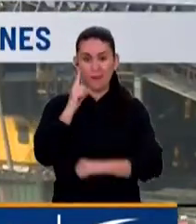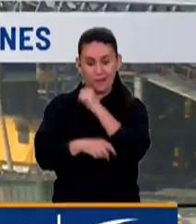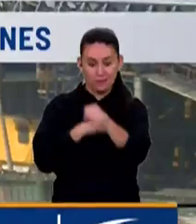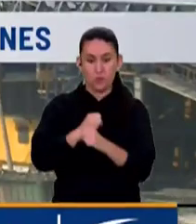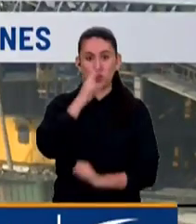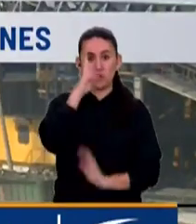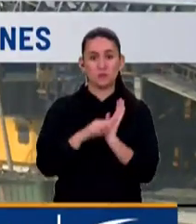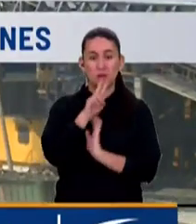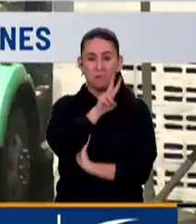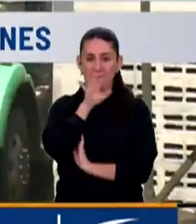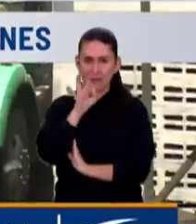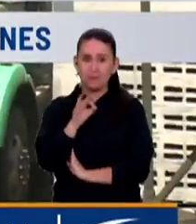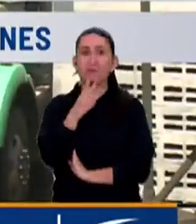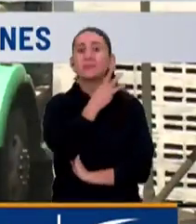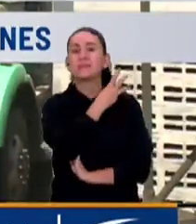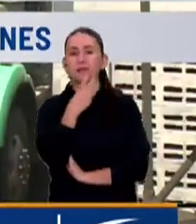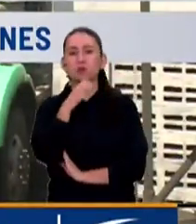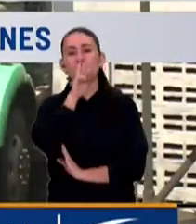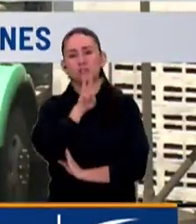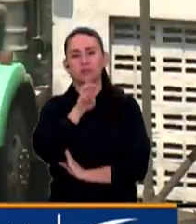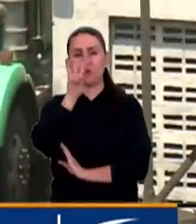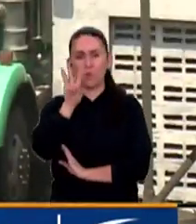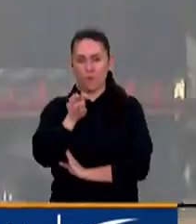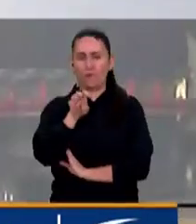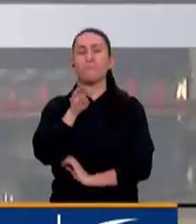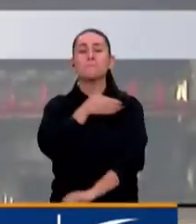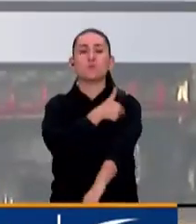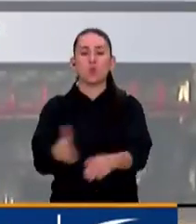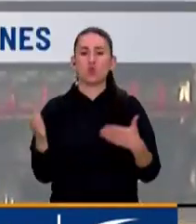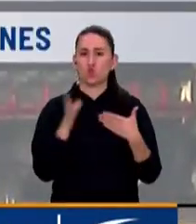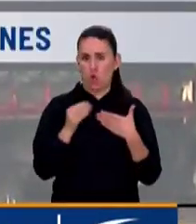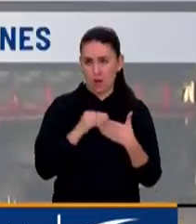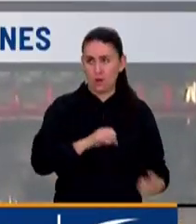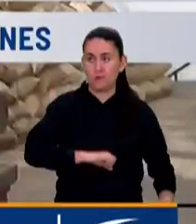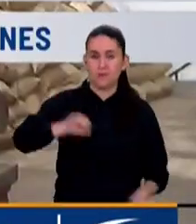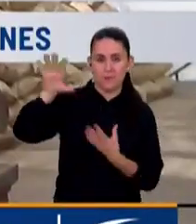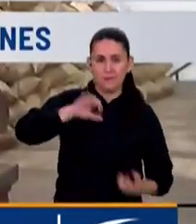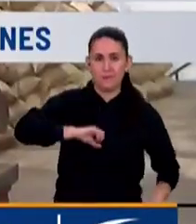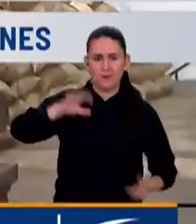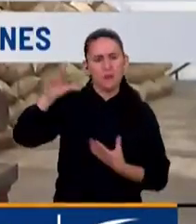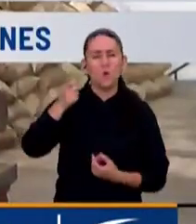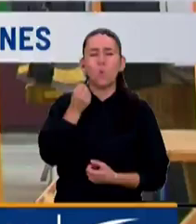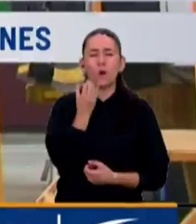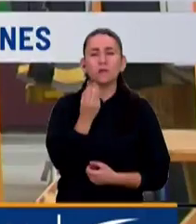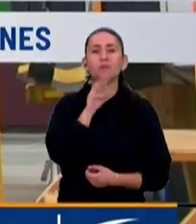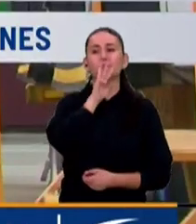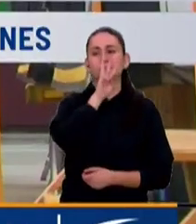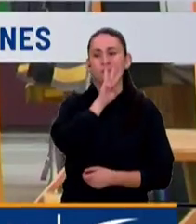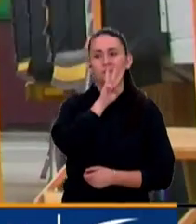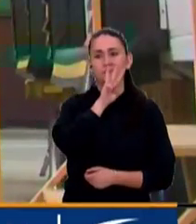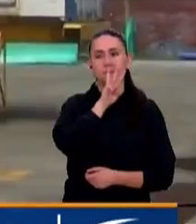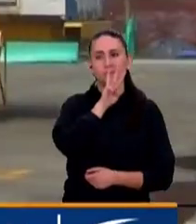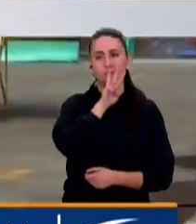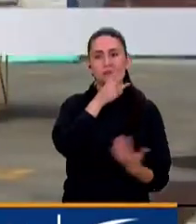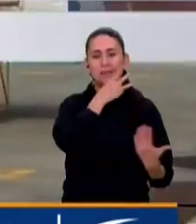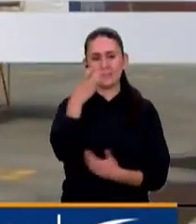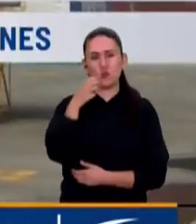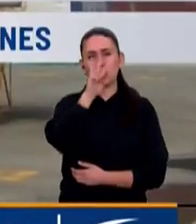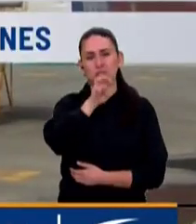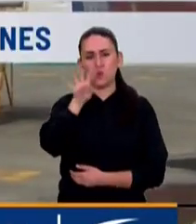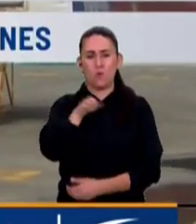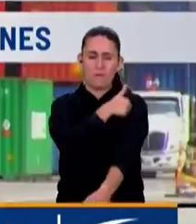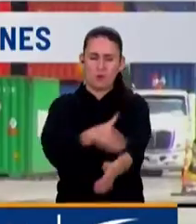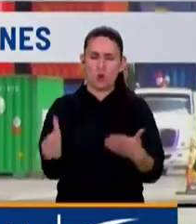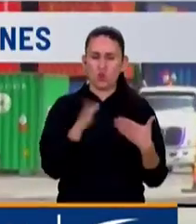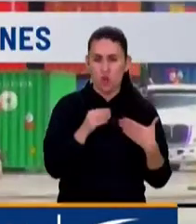este 2023 van 389 millones de dólares, en exportaciones fueron 339,8 millones de dólares